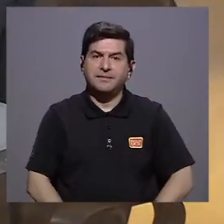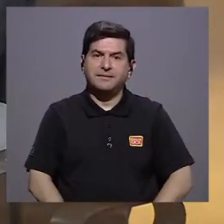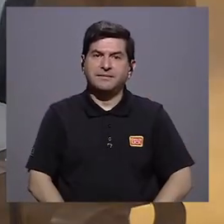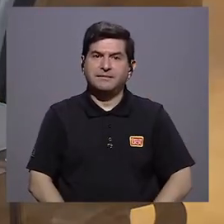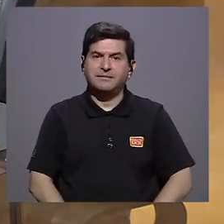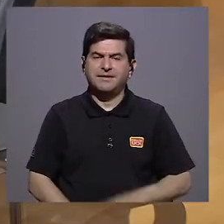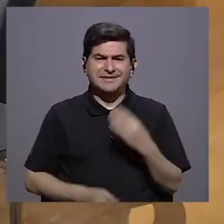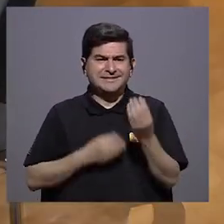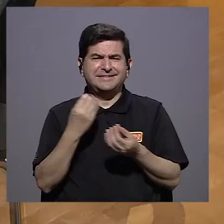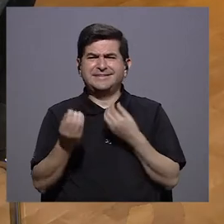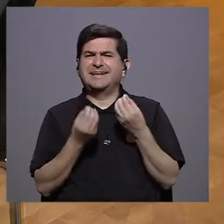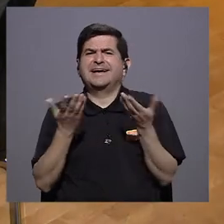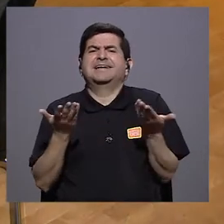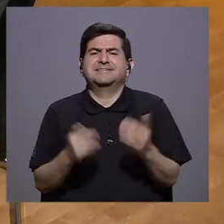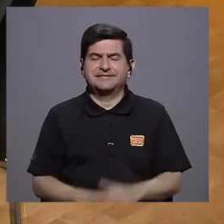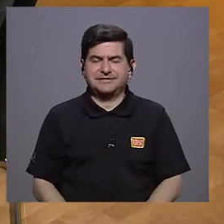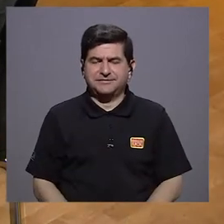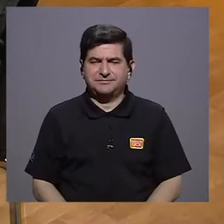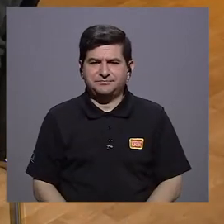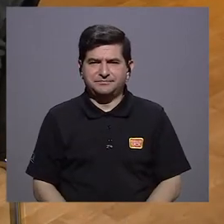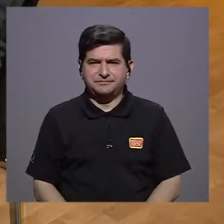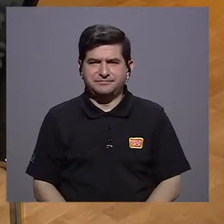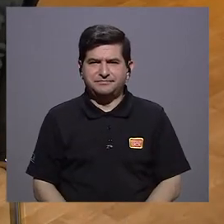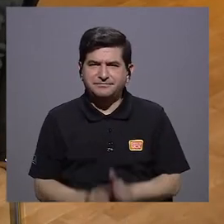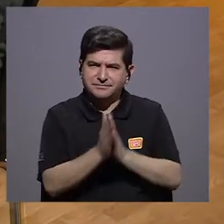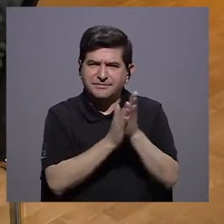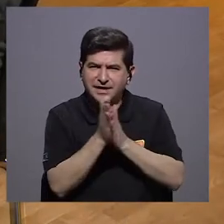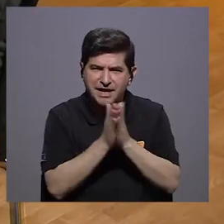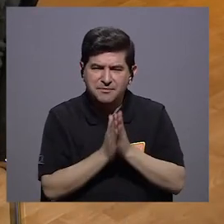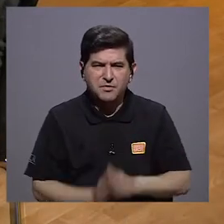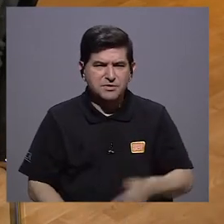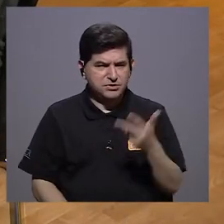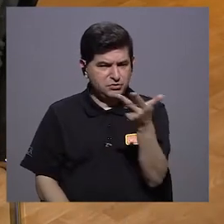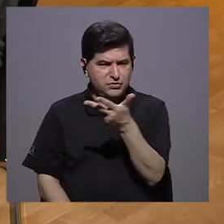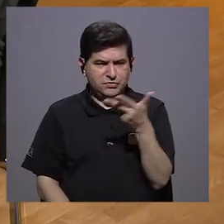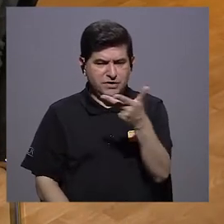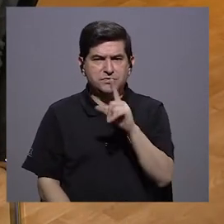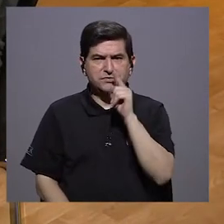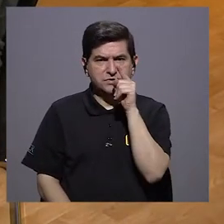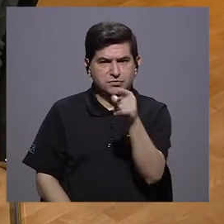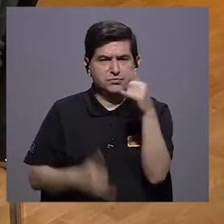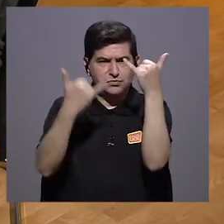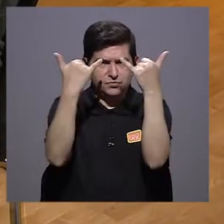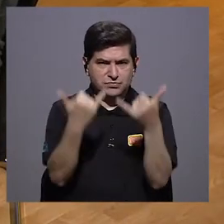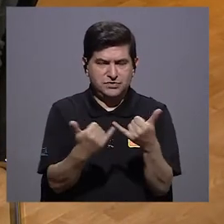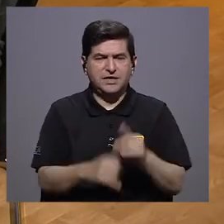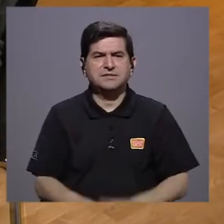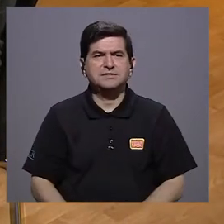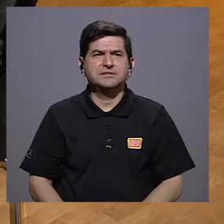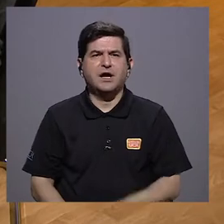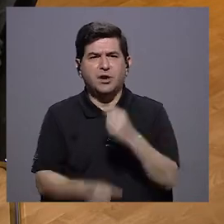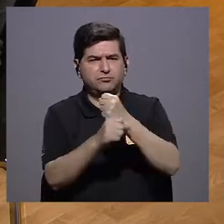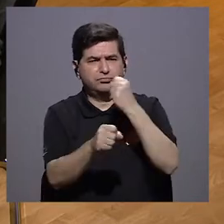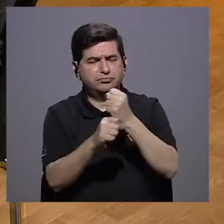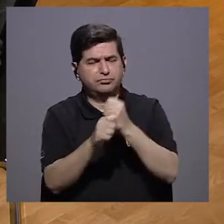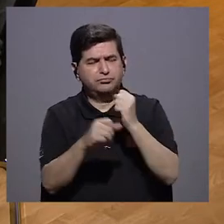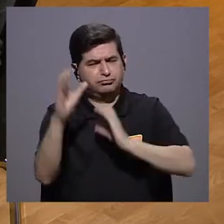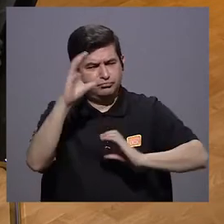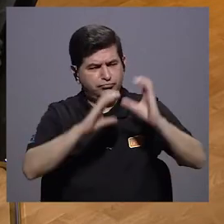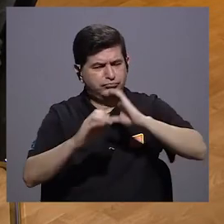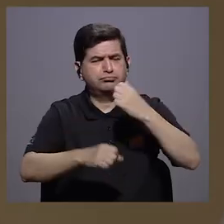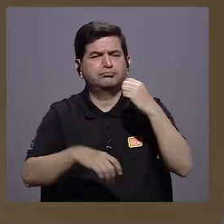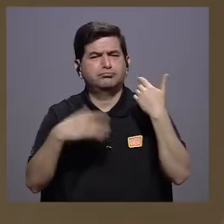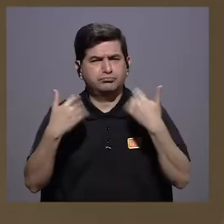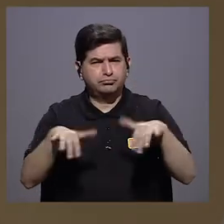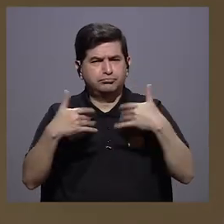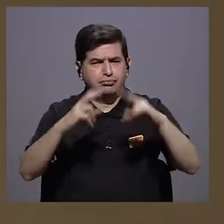¿Qué podemos hacer? ¿Y qué podemos sacar provecho de estos tres que le menciono? Que usted ha hecho ya mucho trabajo científico, al menos